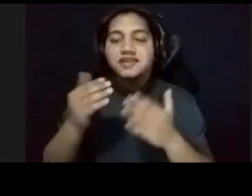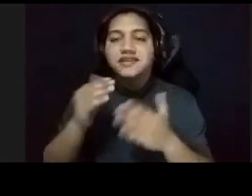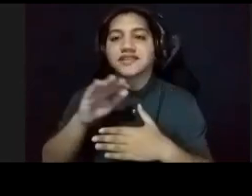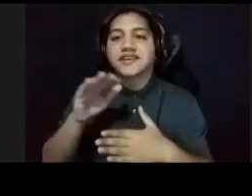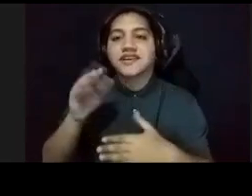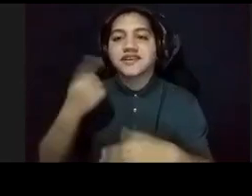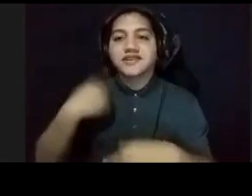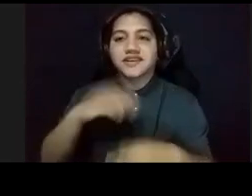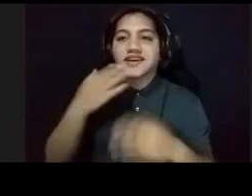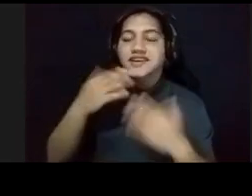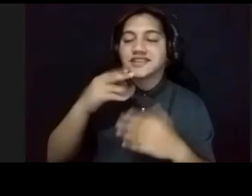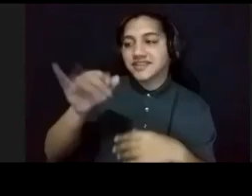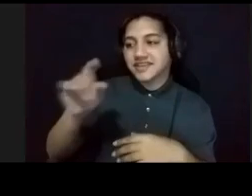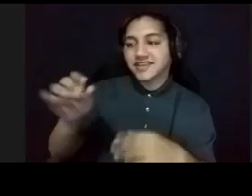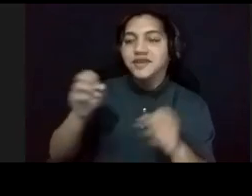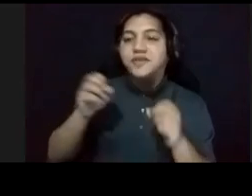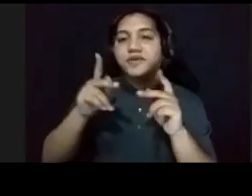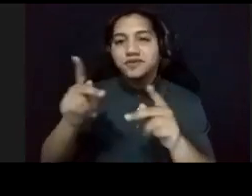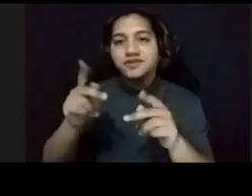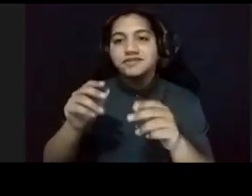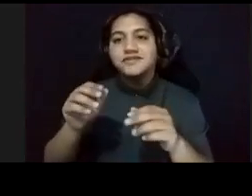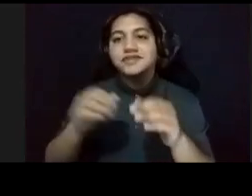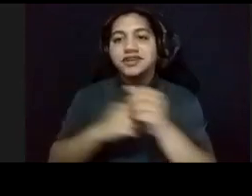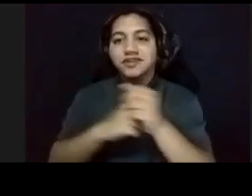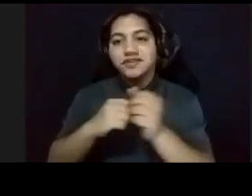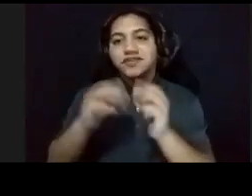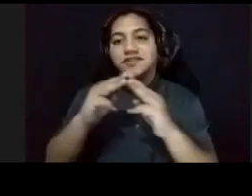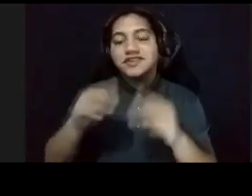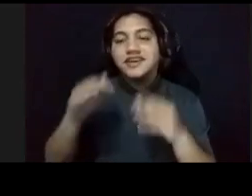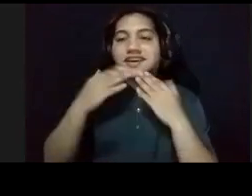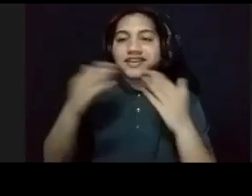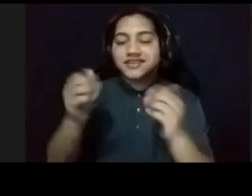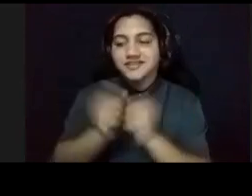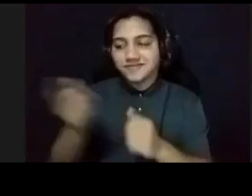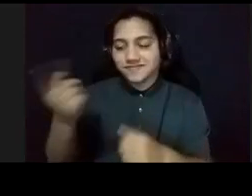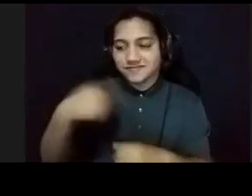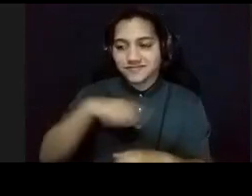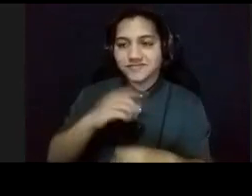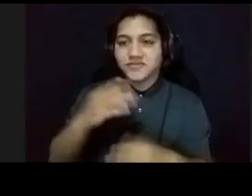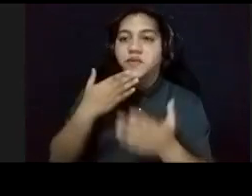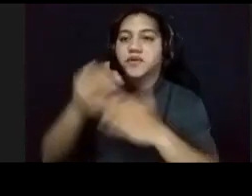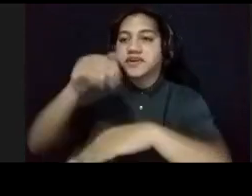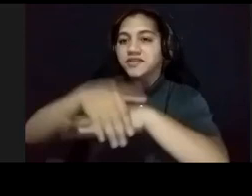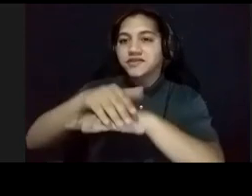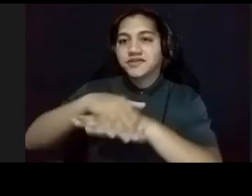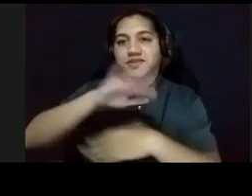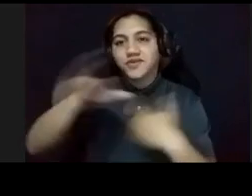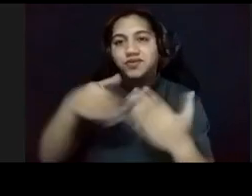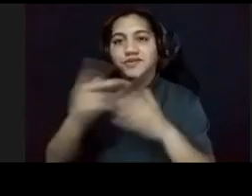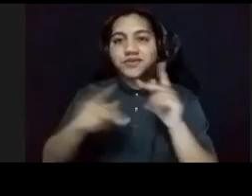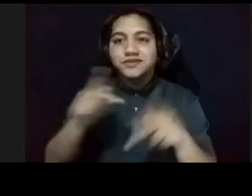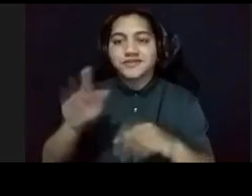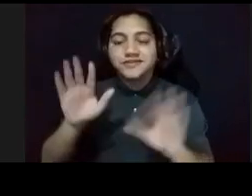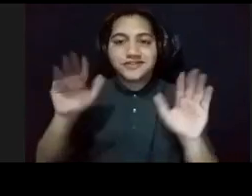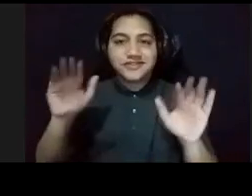fundación, por esta gran oportunidad. Gracias por aceptarnos, siempre, y aquí estamos. Que tengan muy buenas noches todos. Chao,